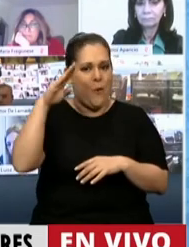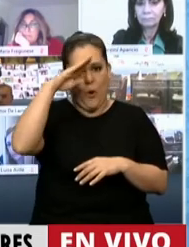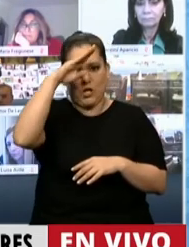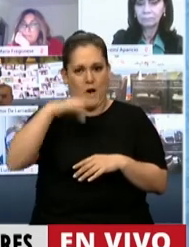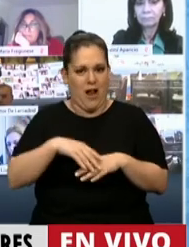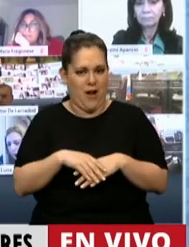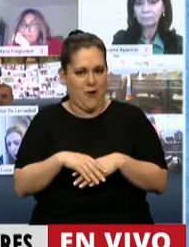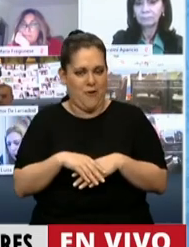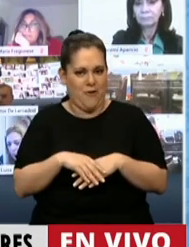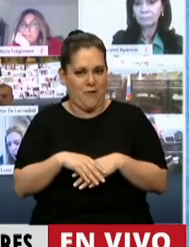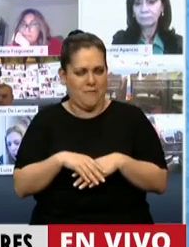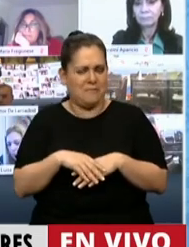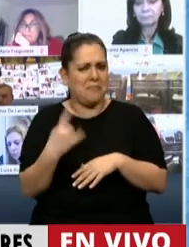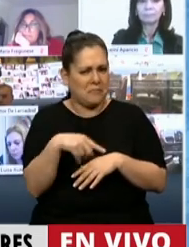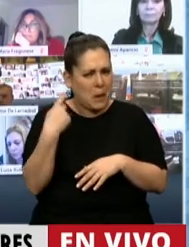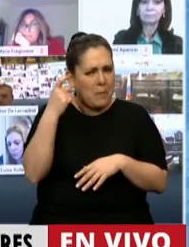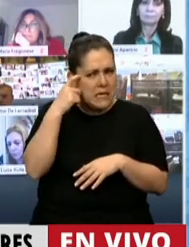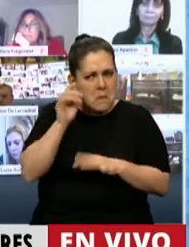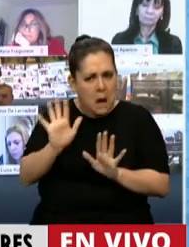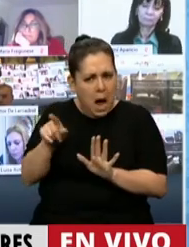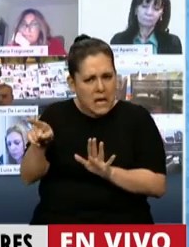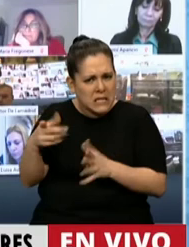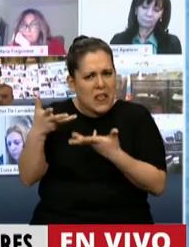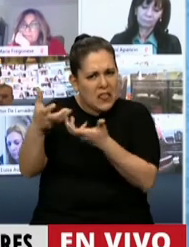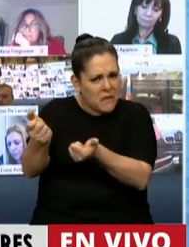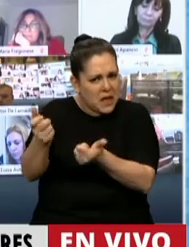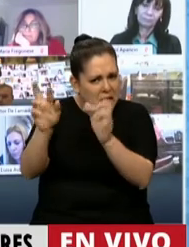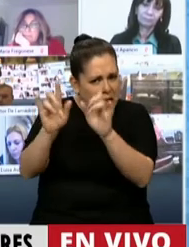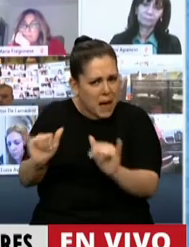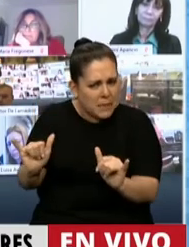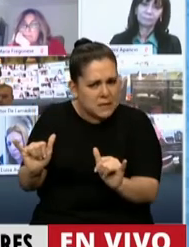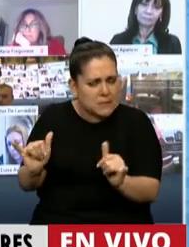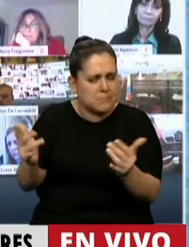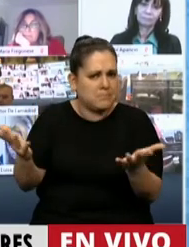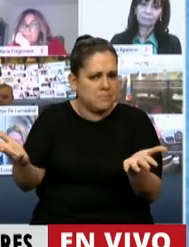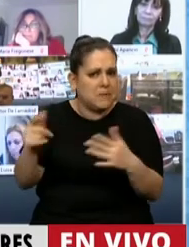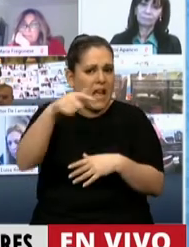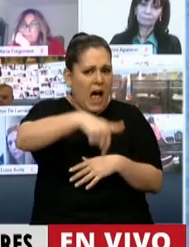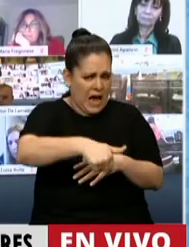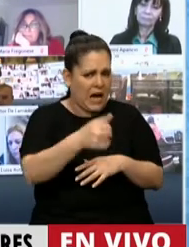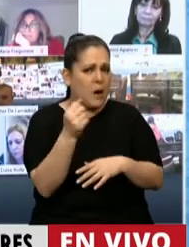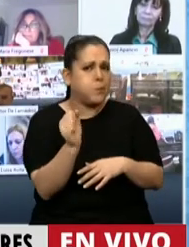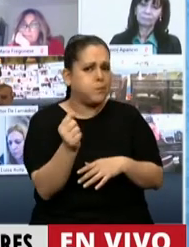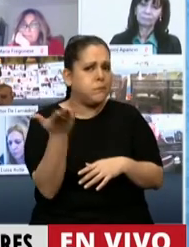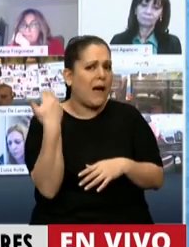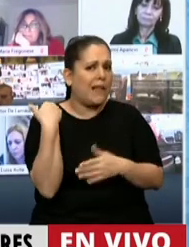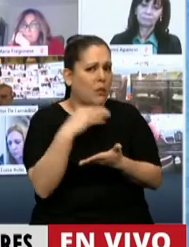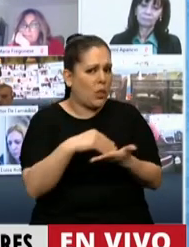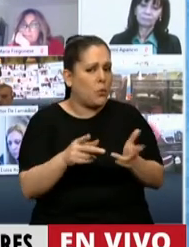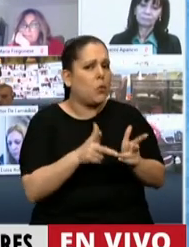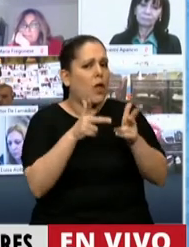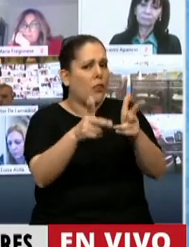¿Realmente pensamos que esto tiene que ver con defender la paz? Acá un diputado propinante dijo